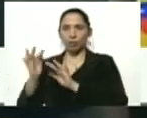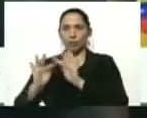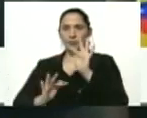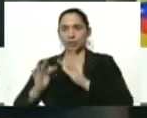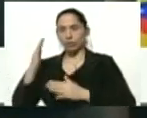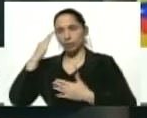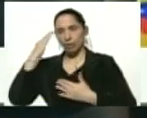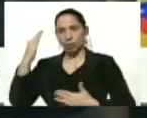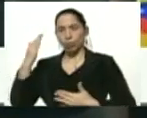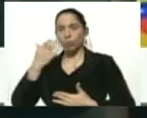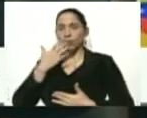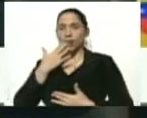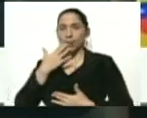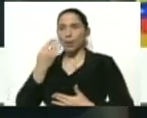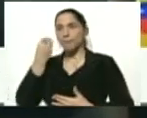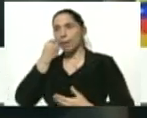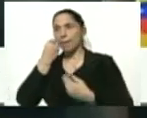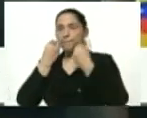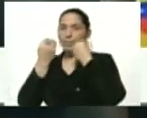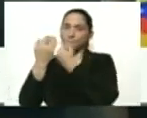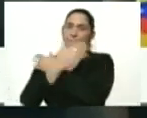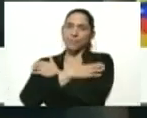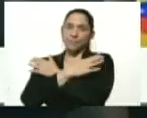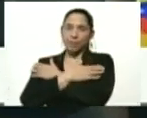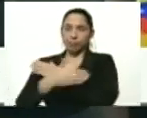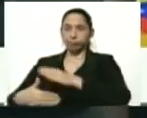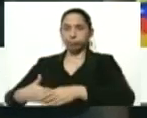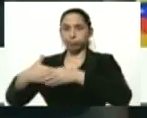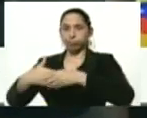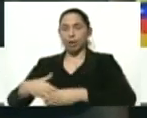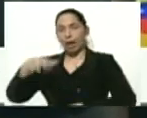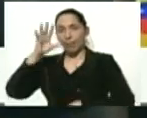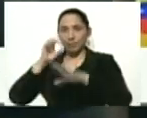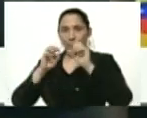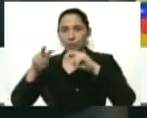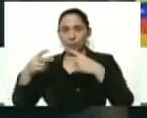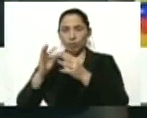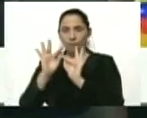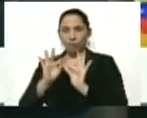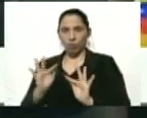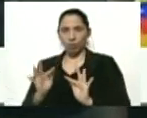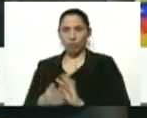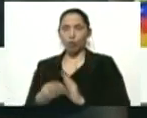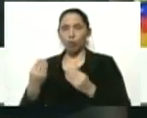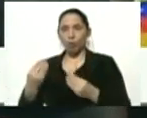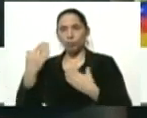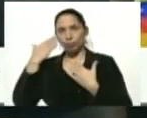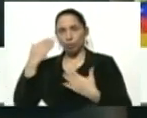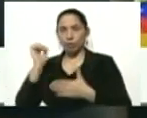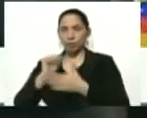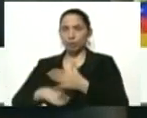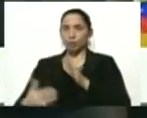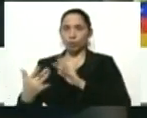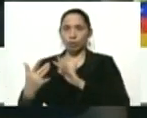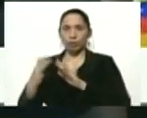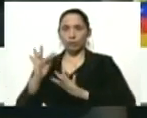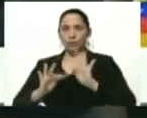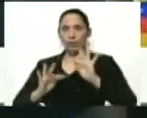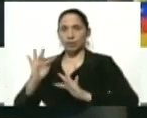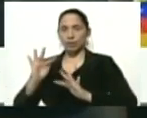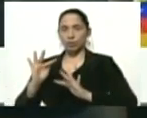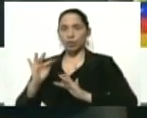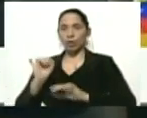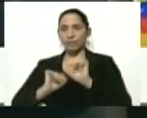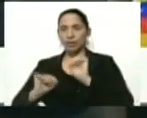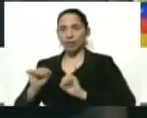saludo, particularmente besos, abrazos, dando la mano. Aprendamos nuevas formas de saludar sin el contacto físico. Evitar